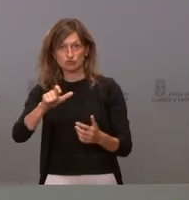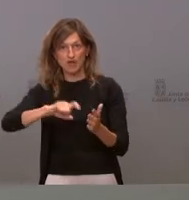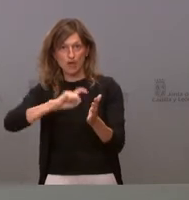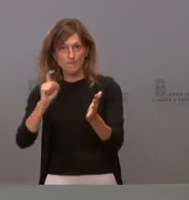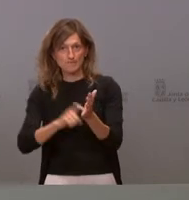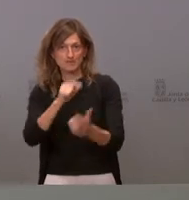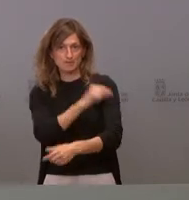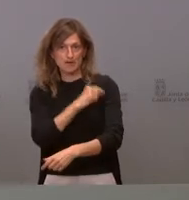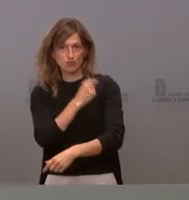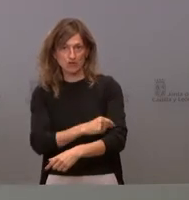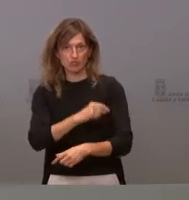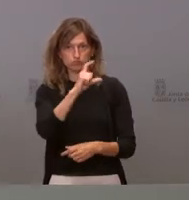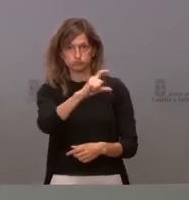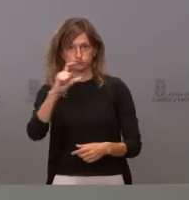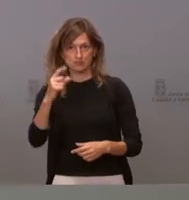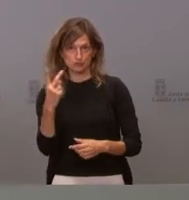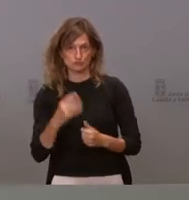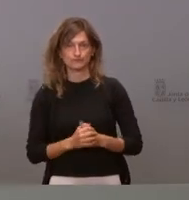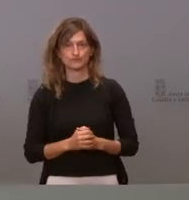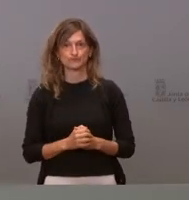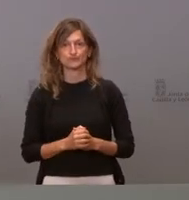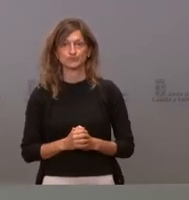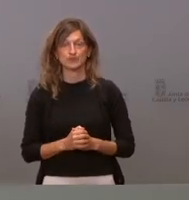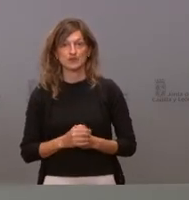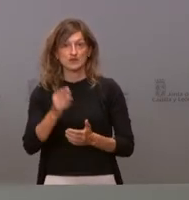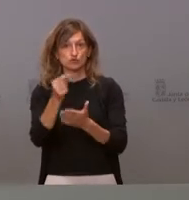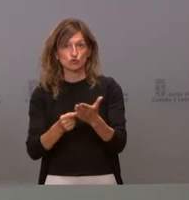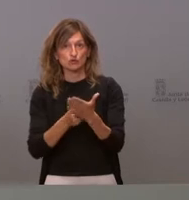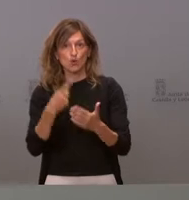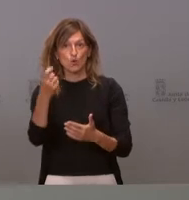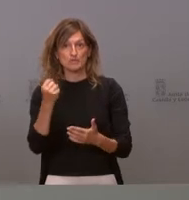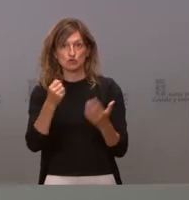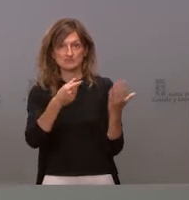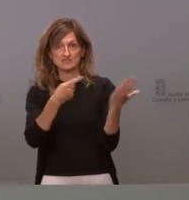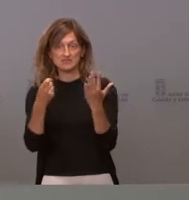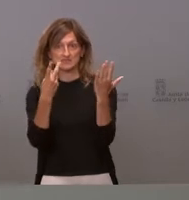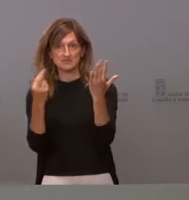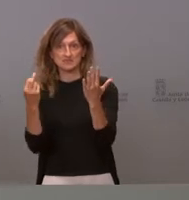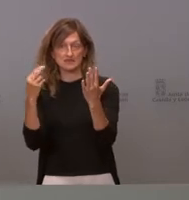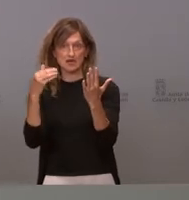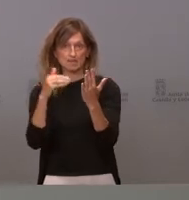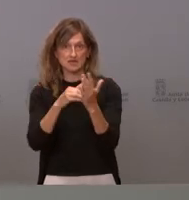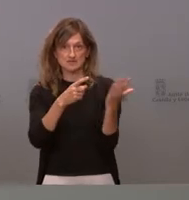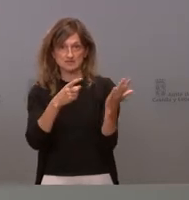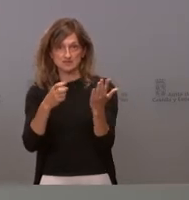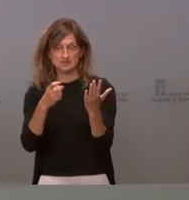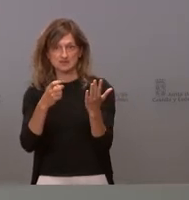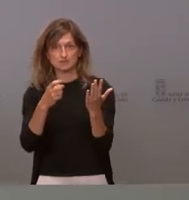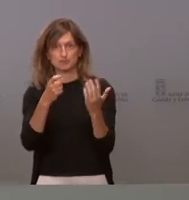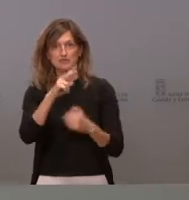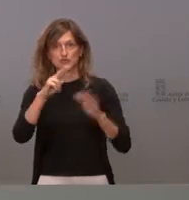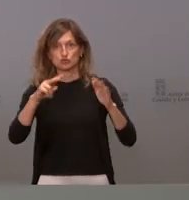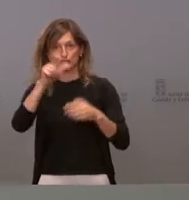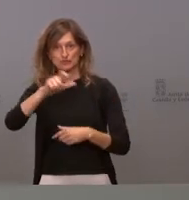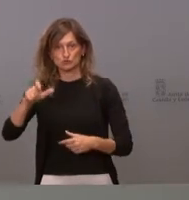vacunada con pauta completa. Un total de 1.678.728 personas con pauta